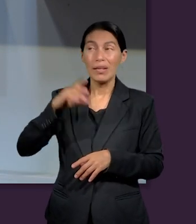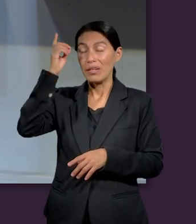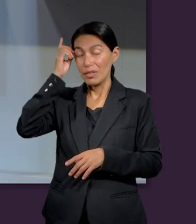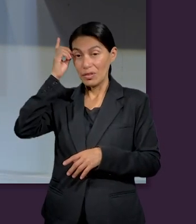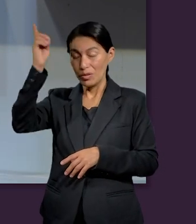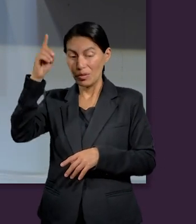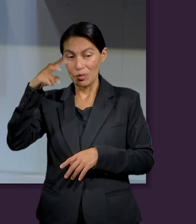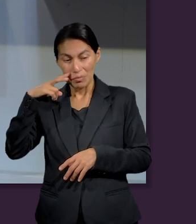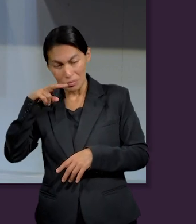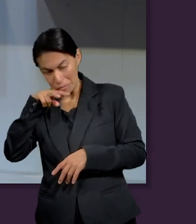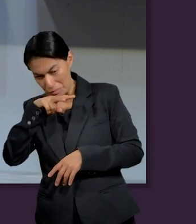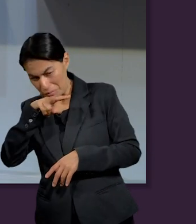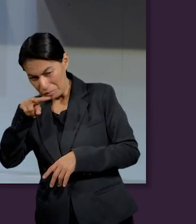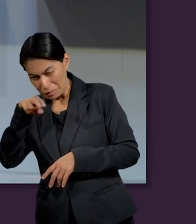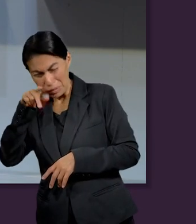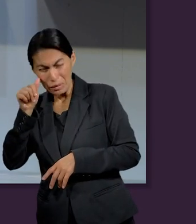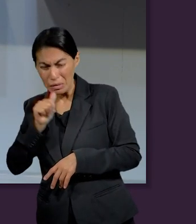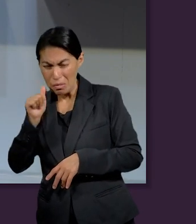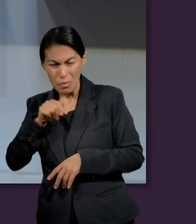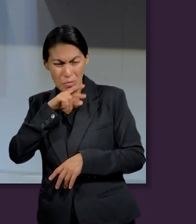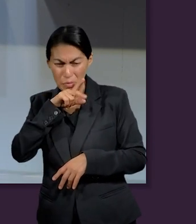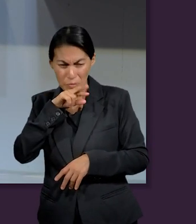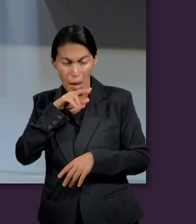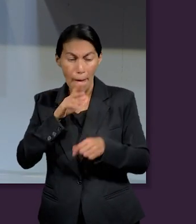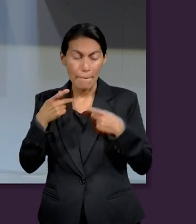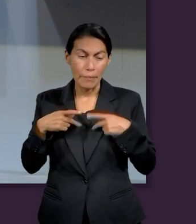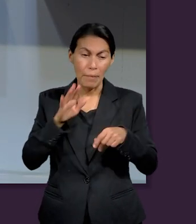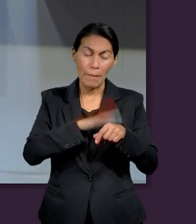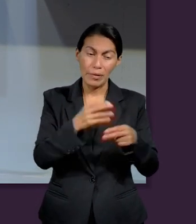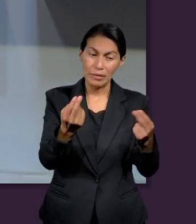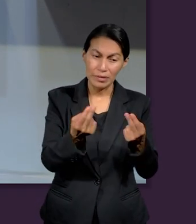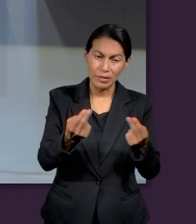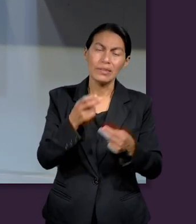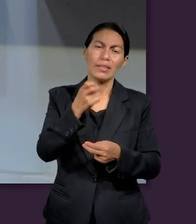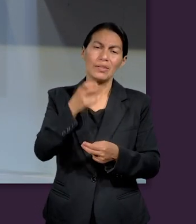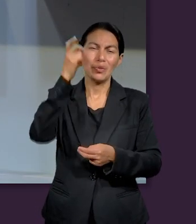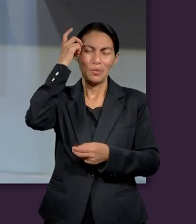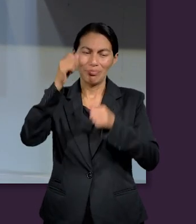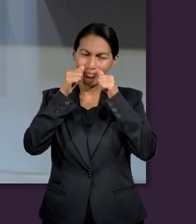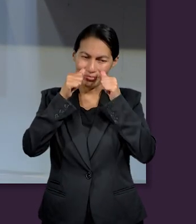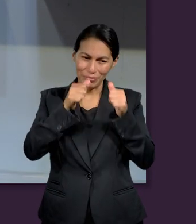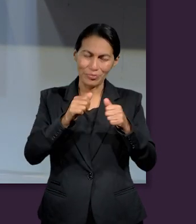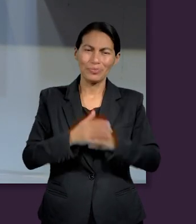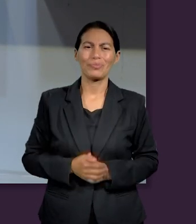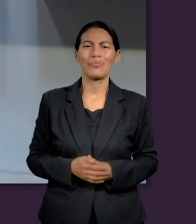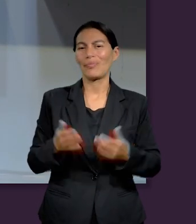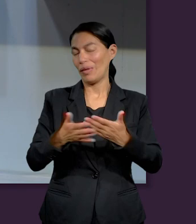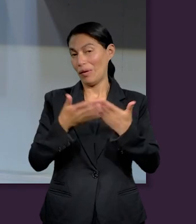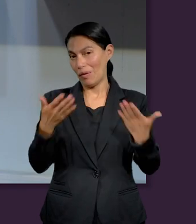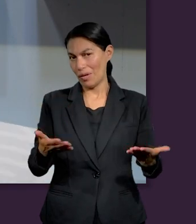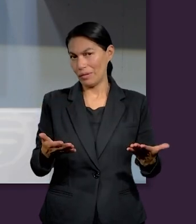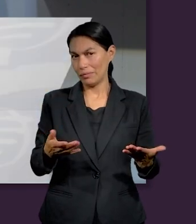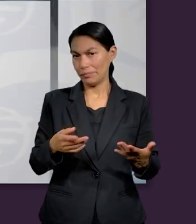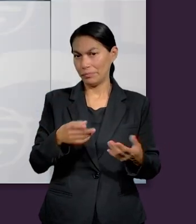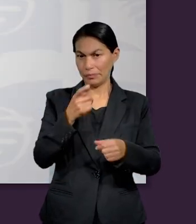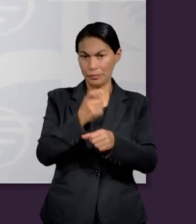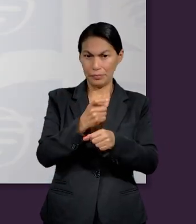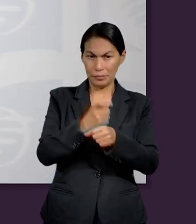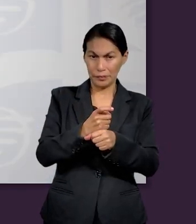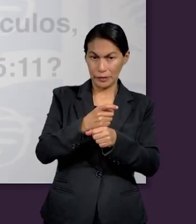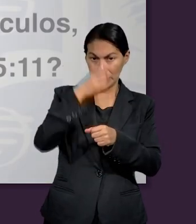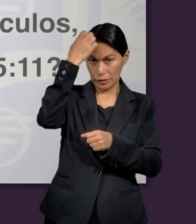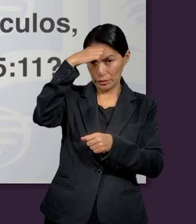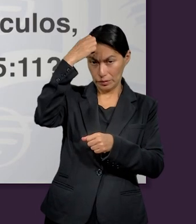de los más pobres, de los más necesitados. Vamos a ir entonces ahora al primer experto y le vamos a hacer una